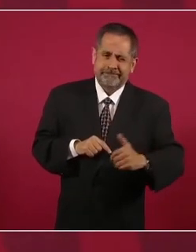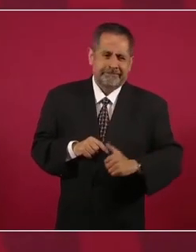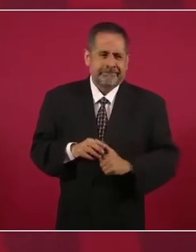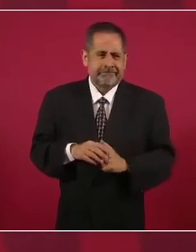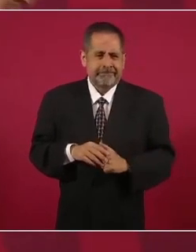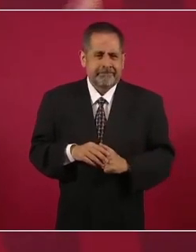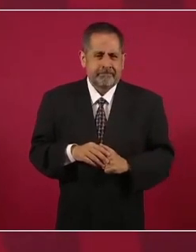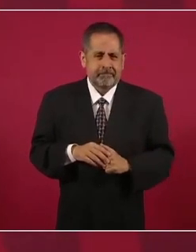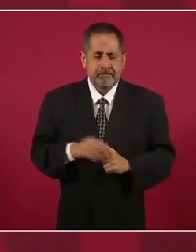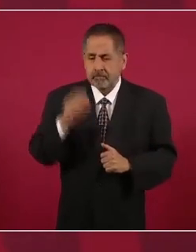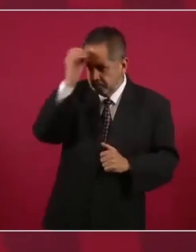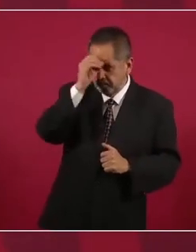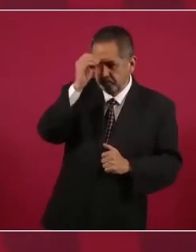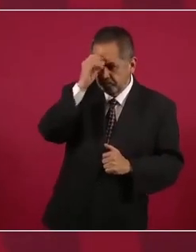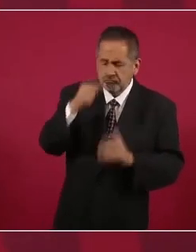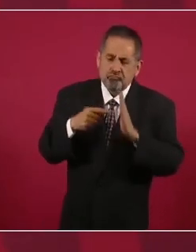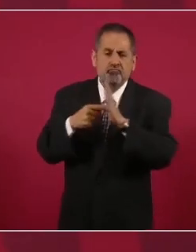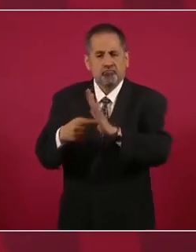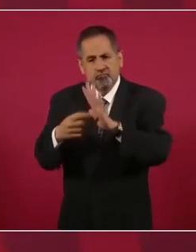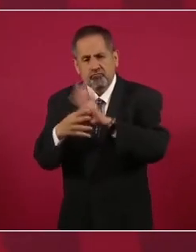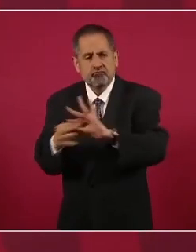no den su punto de vista